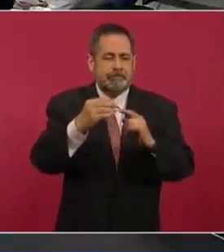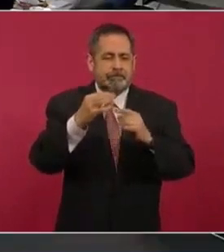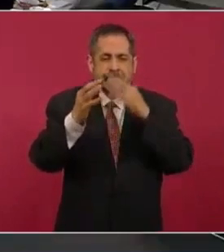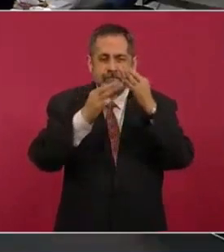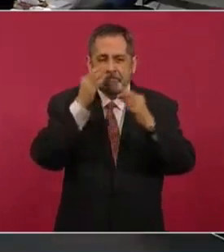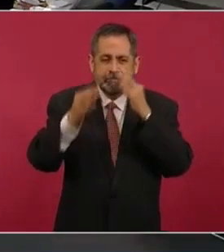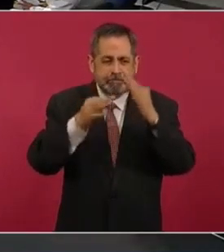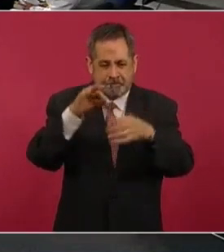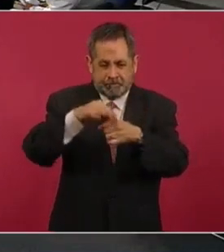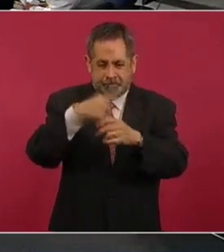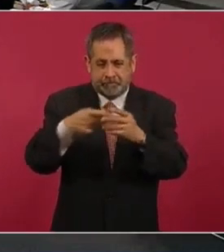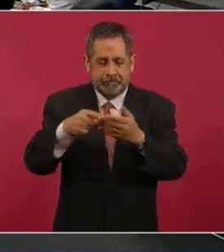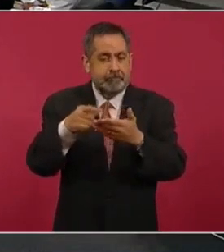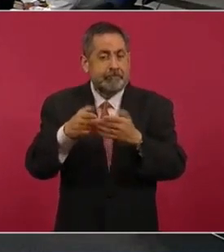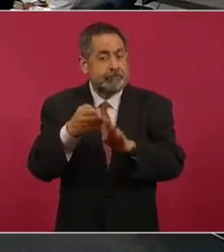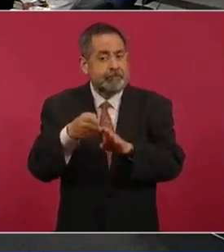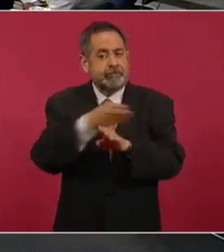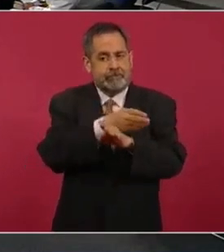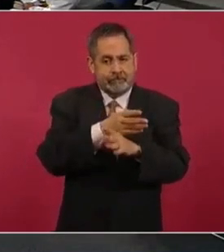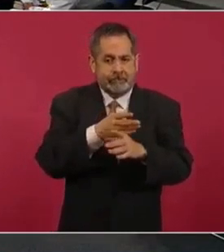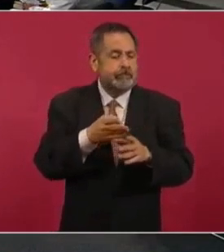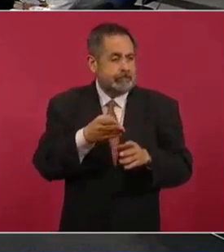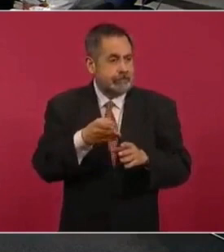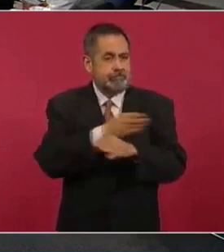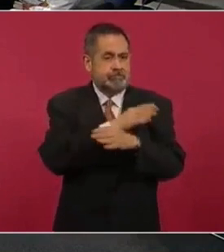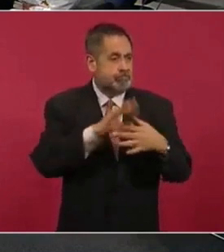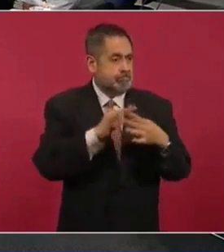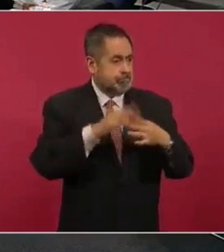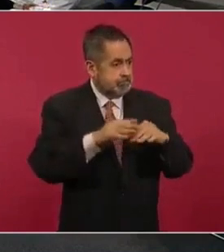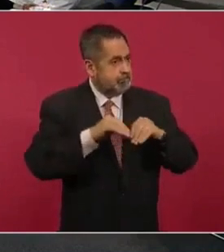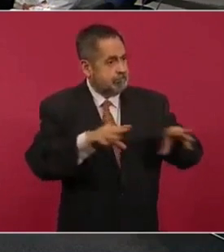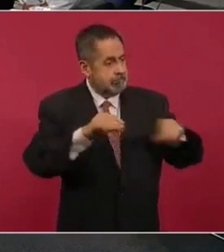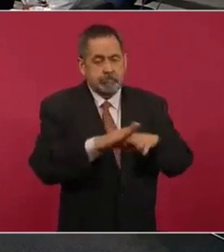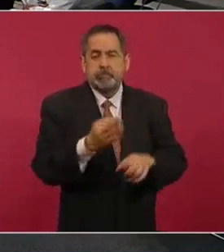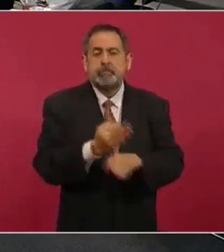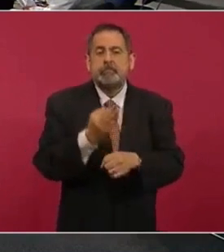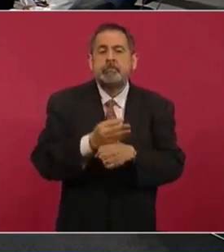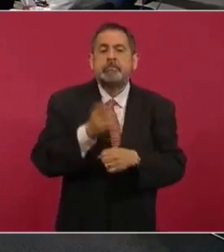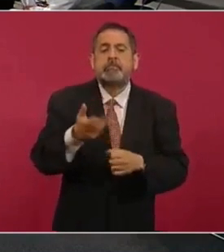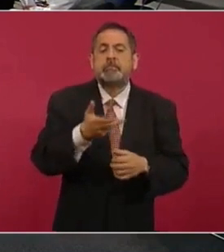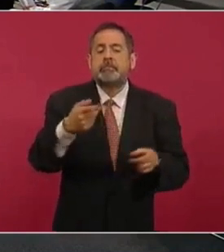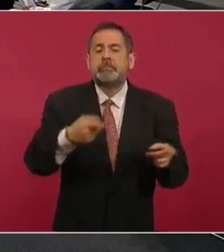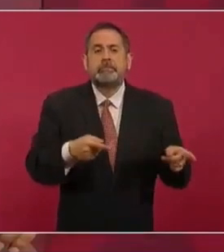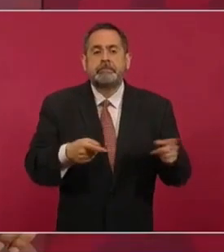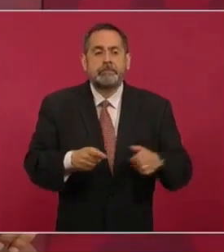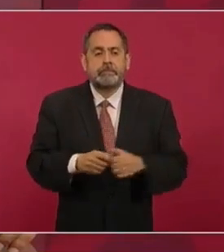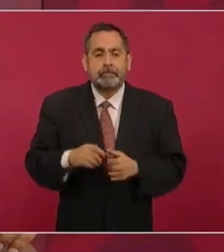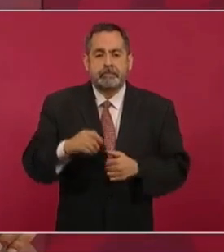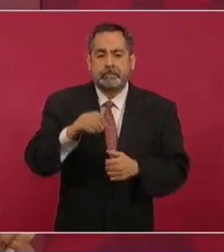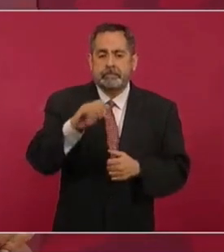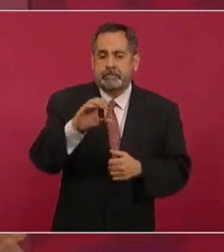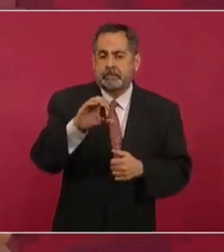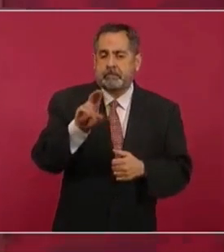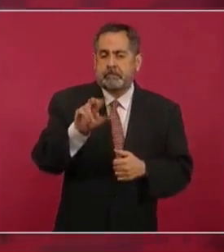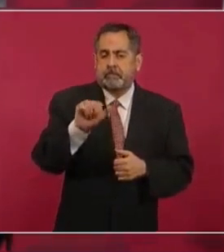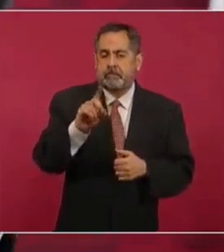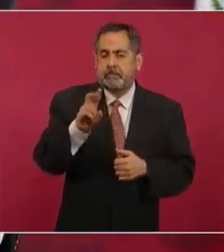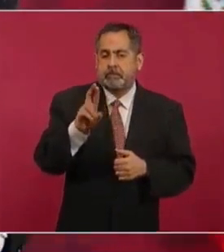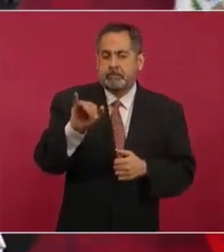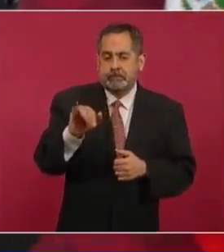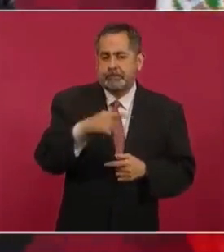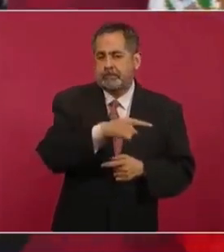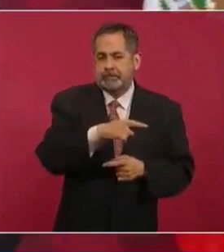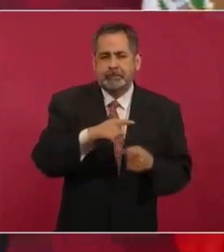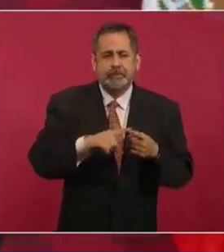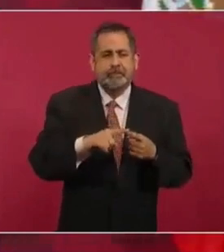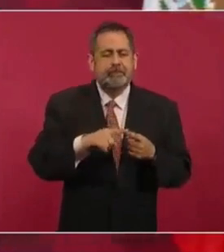lo que está haciendo Cuadri y